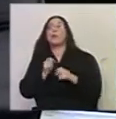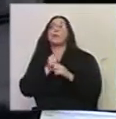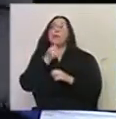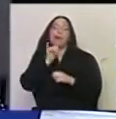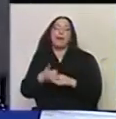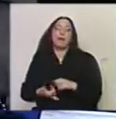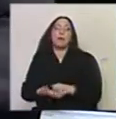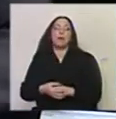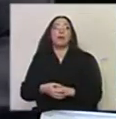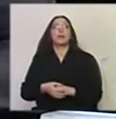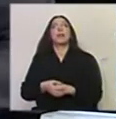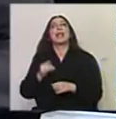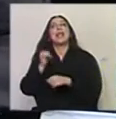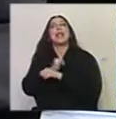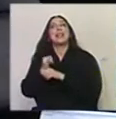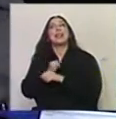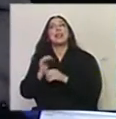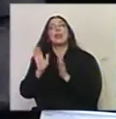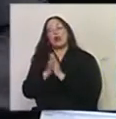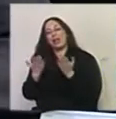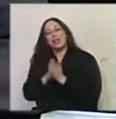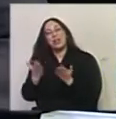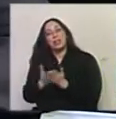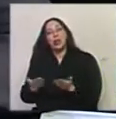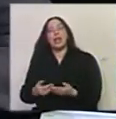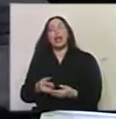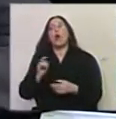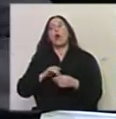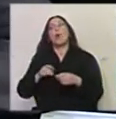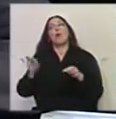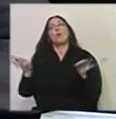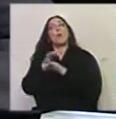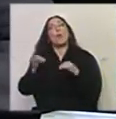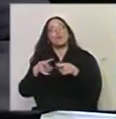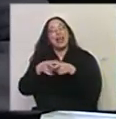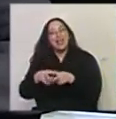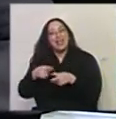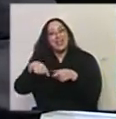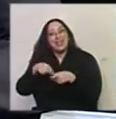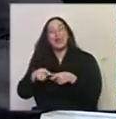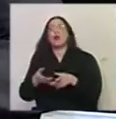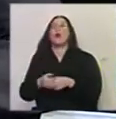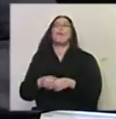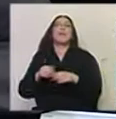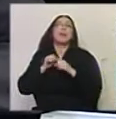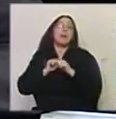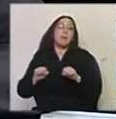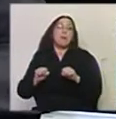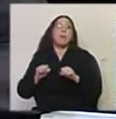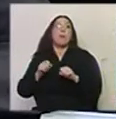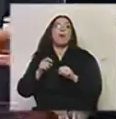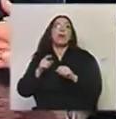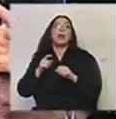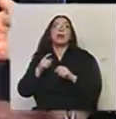la industria editorial o como puede ser la industria discográfica, si se puede seguir llamándola en esos términos que parece un